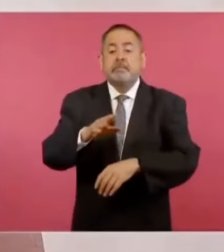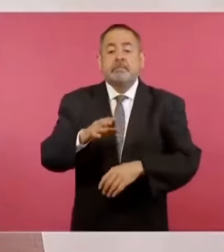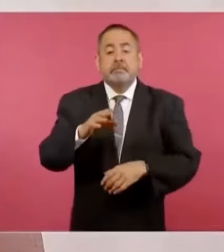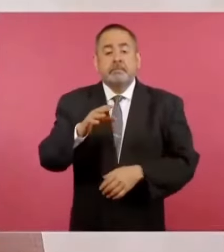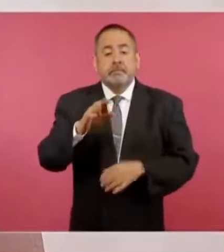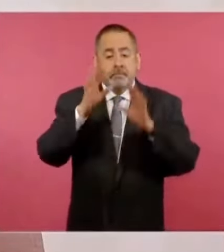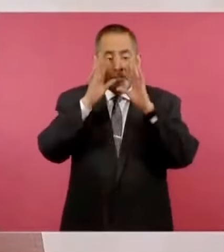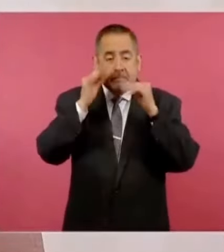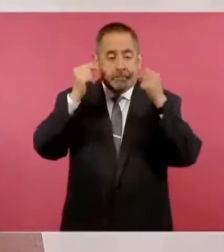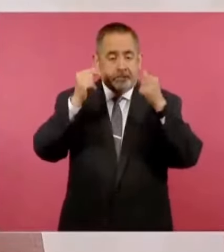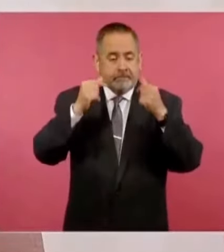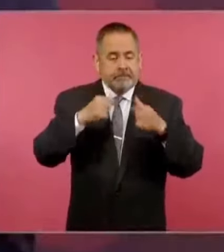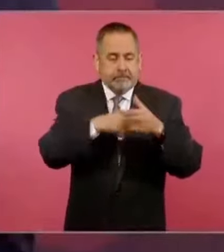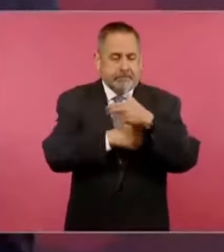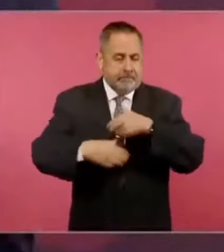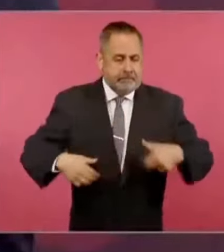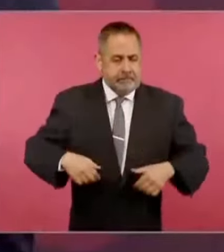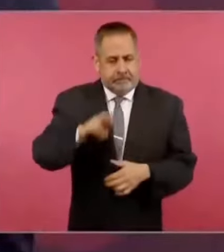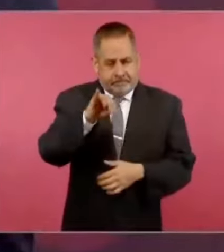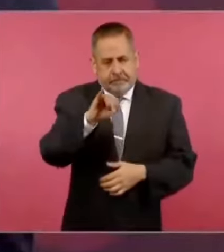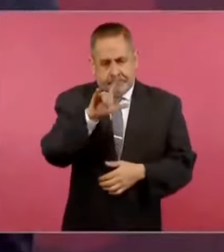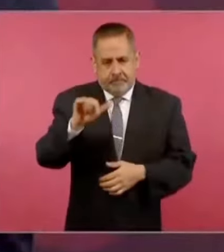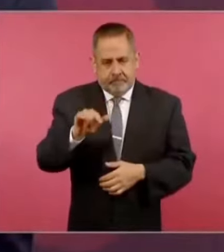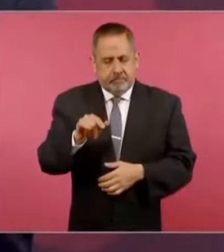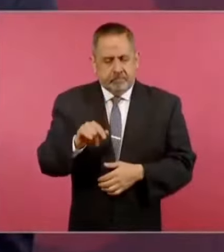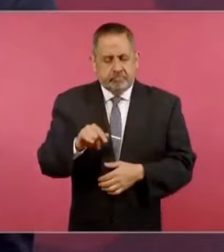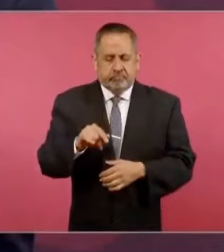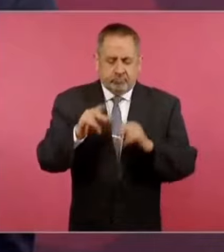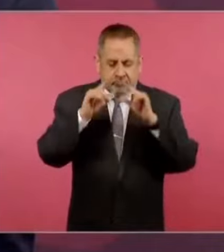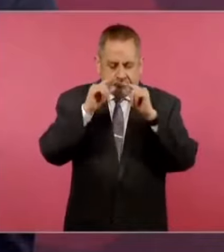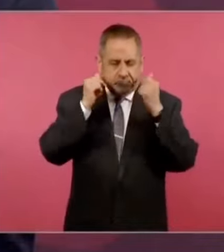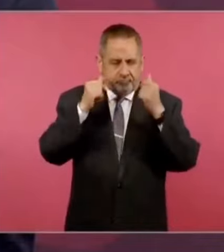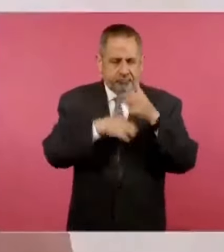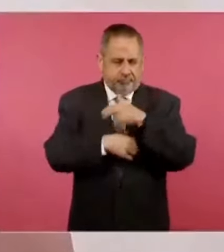al único que le permitía